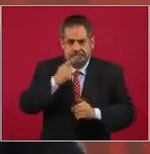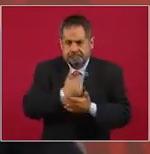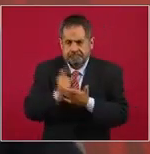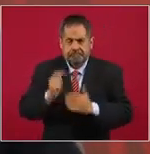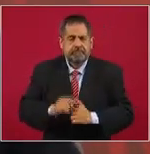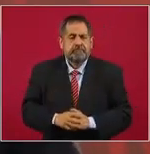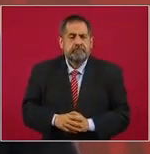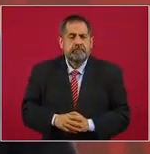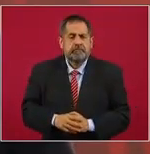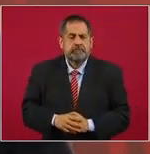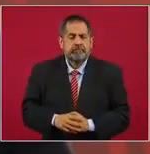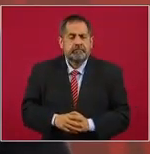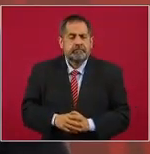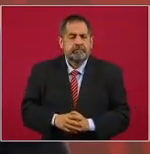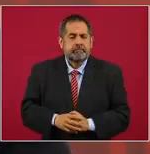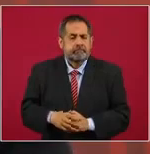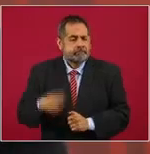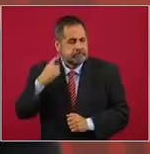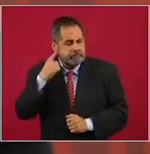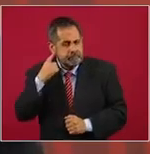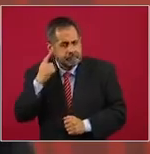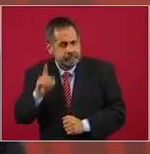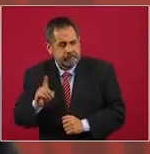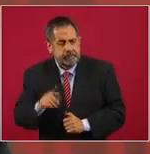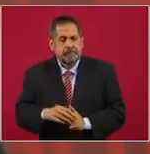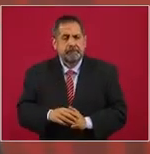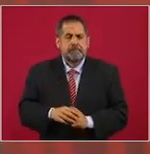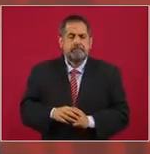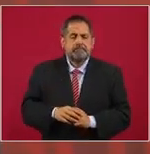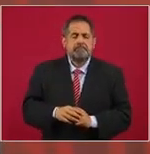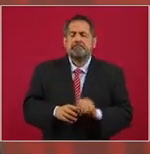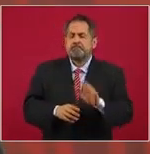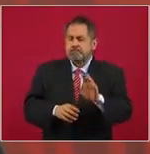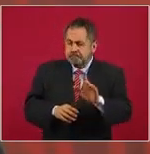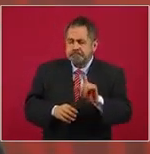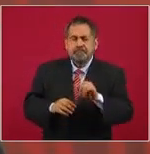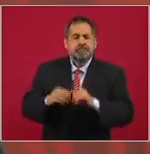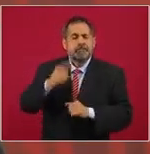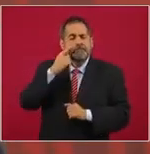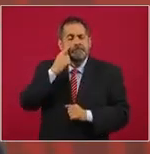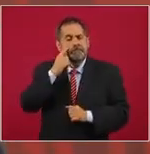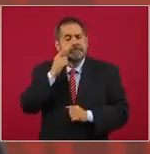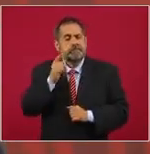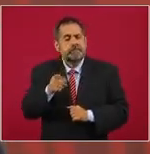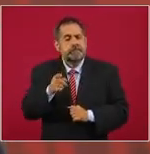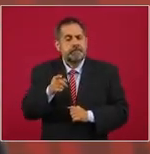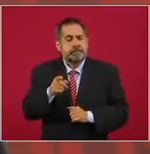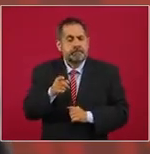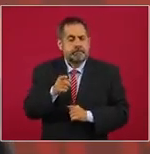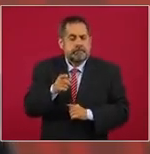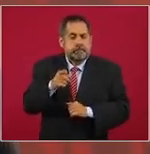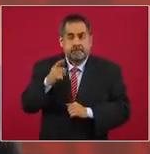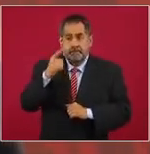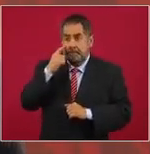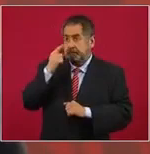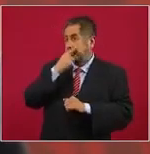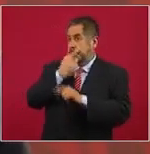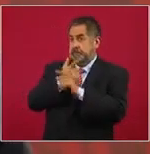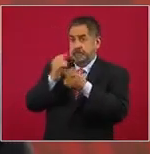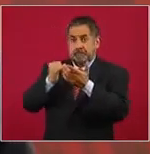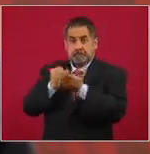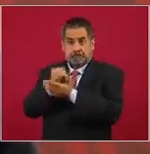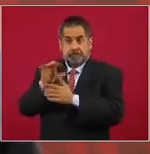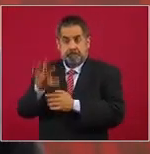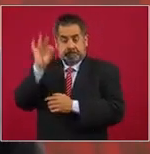hacer valer la democracia, lo más importante de todo es